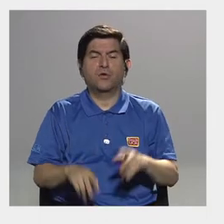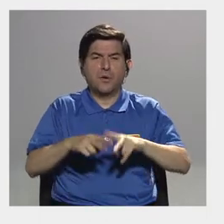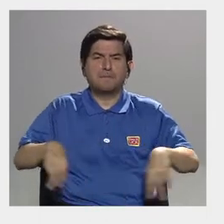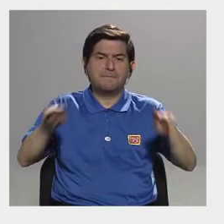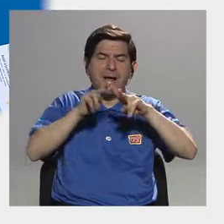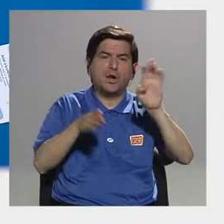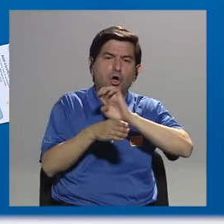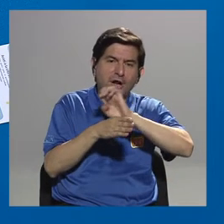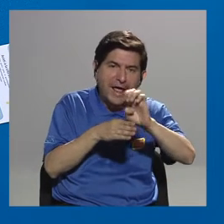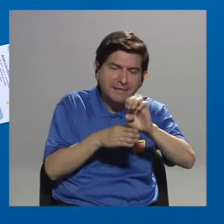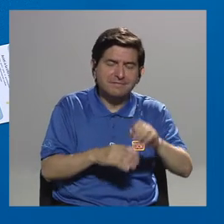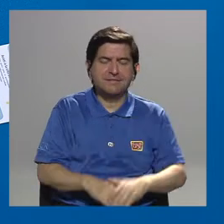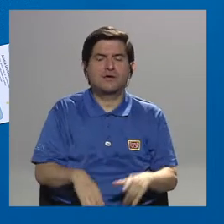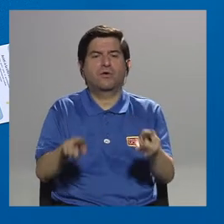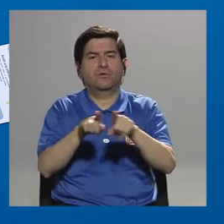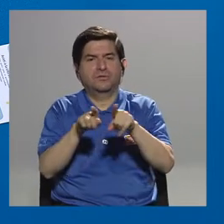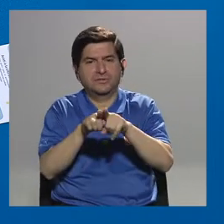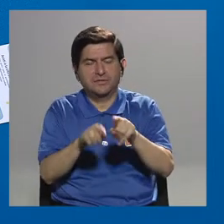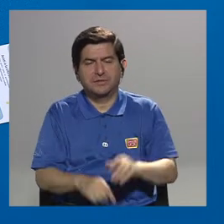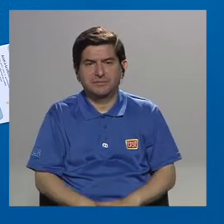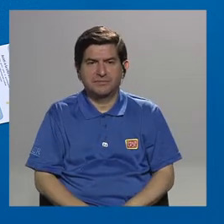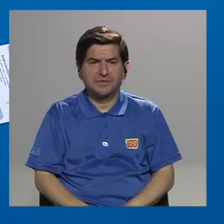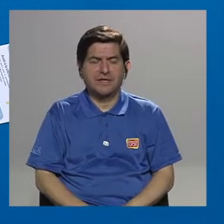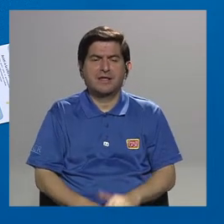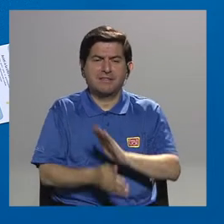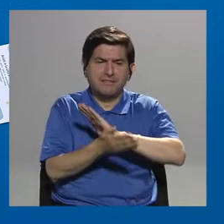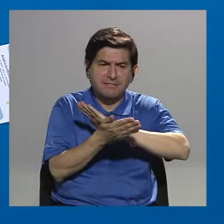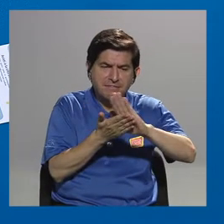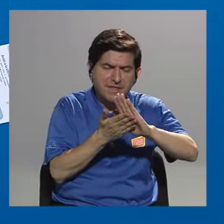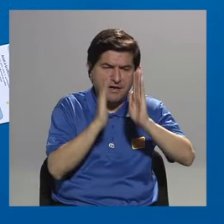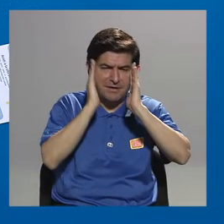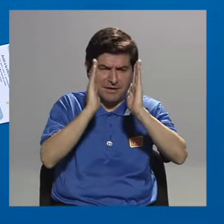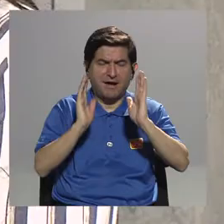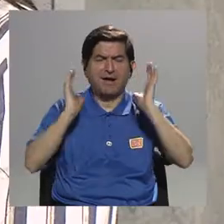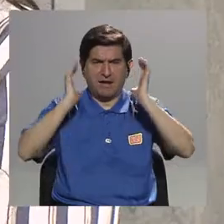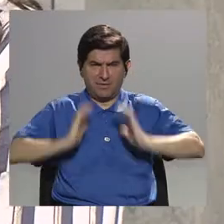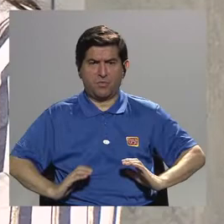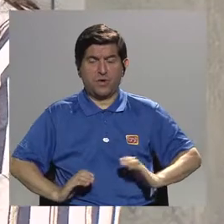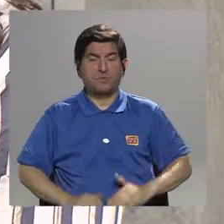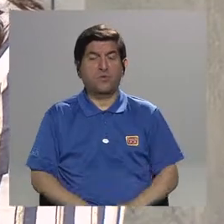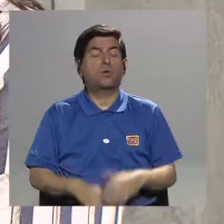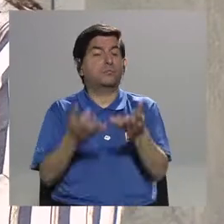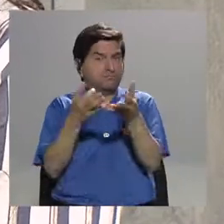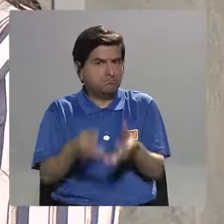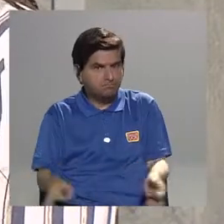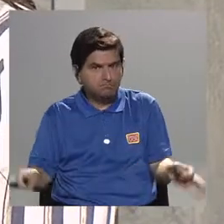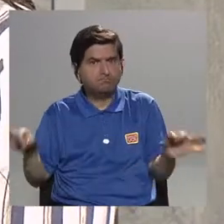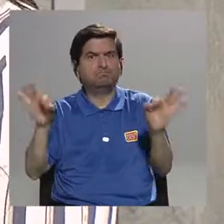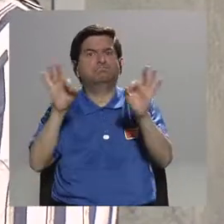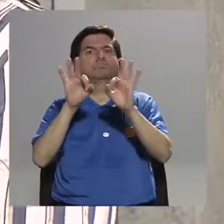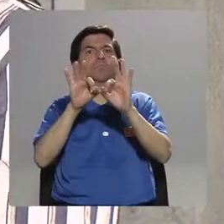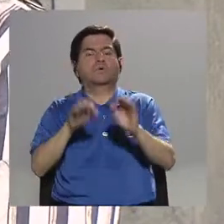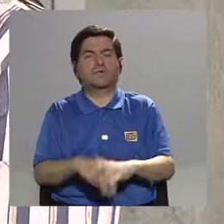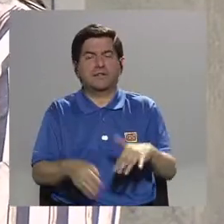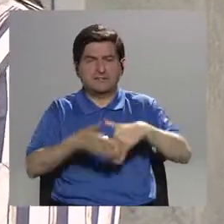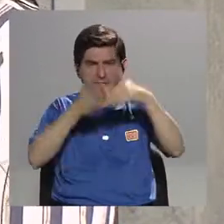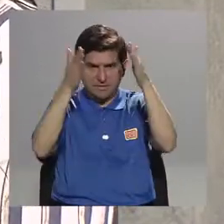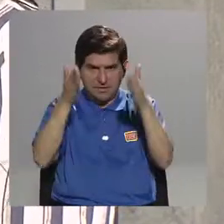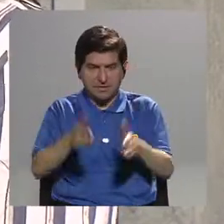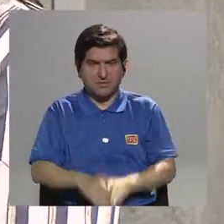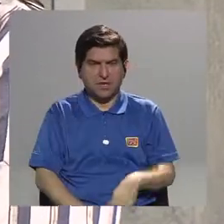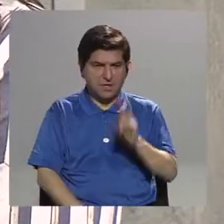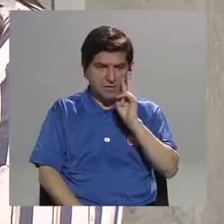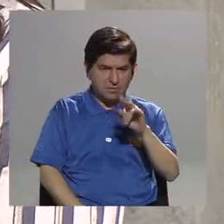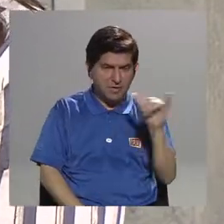éticos, valores éticos, de tratar con dignidad del cuerpo. De que para nosotros es sumamente importante que nuestros